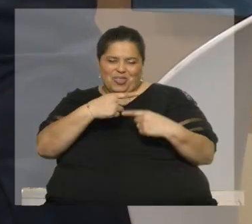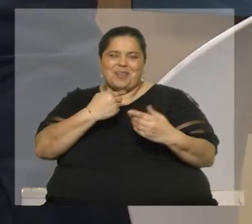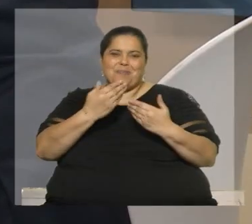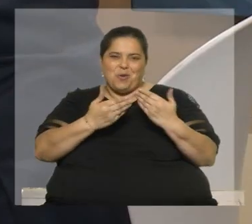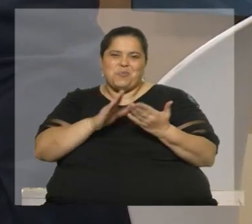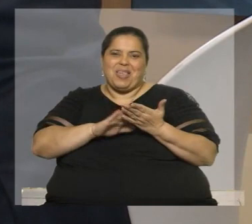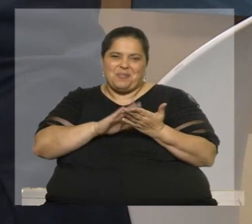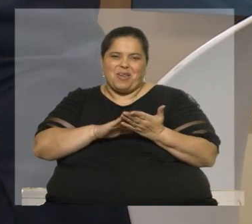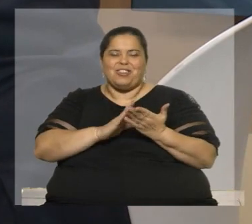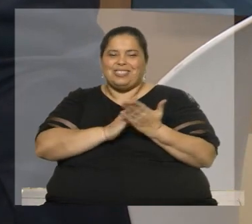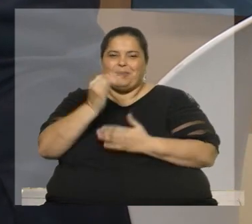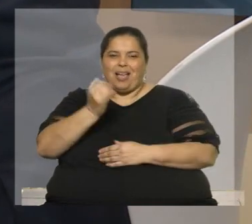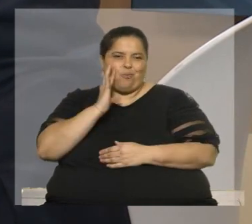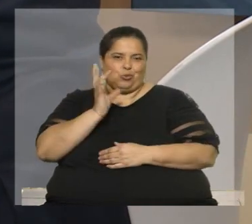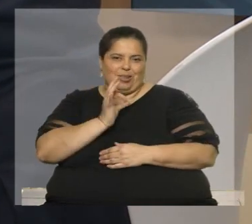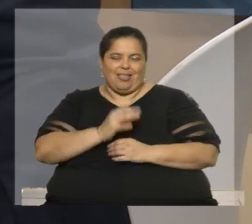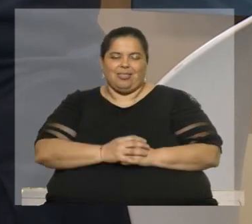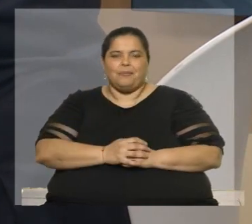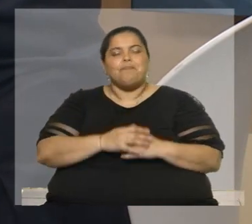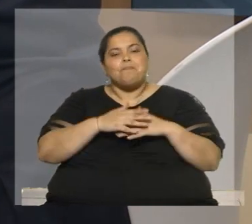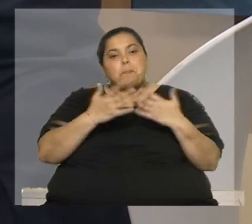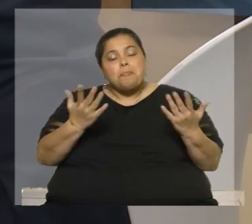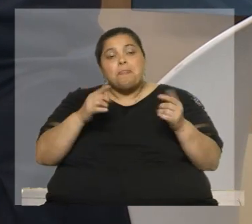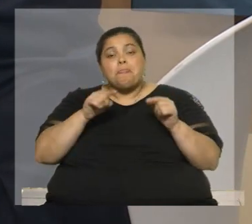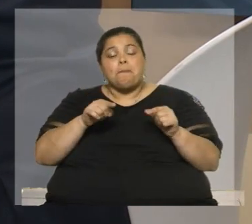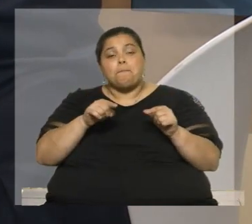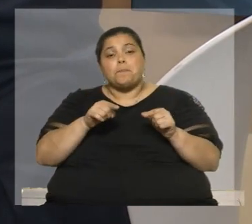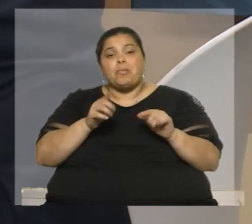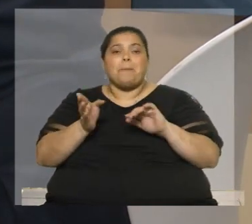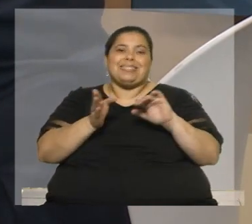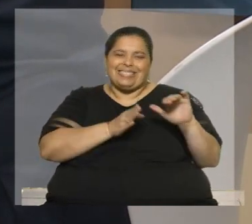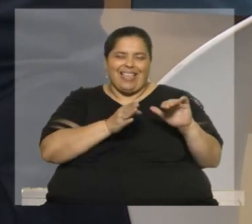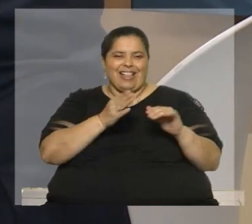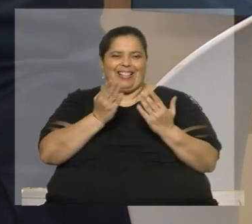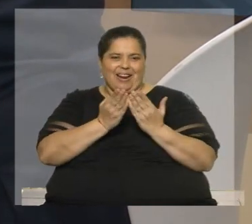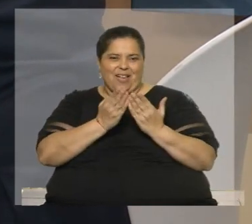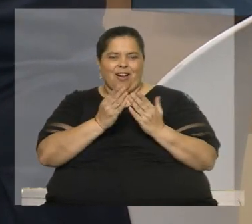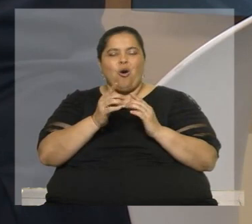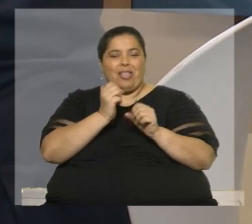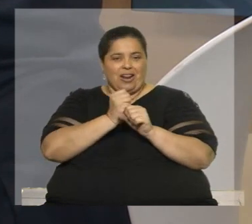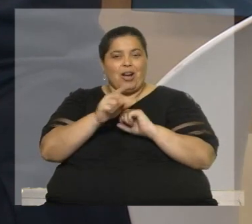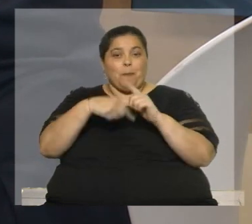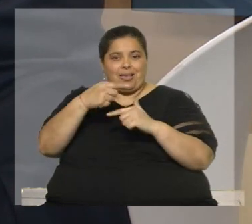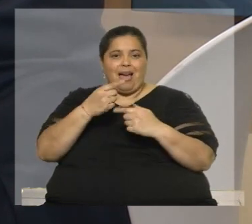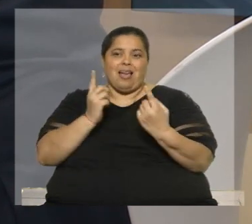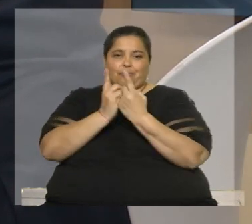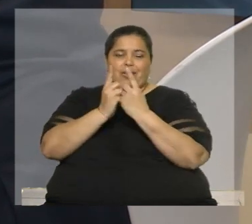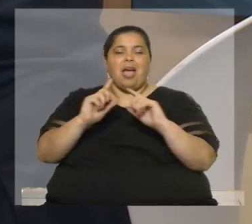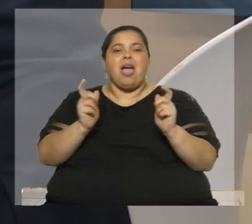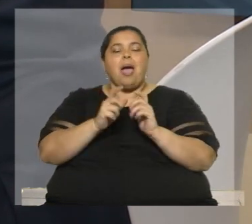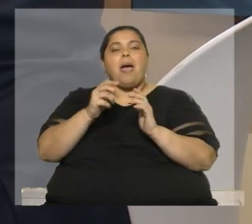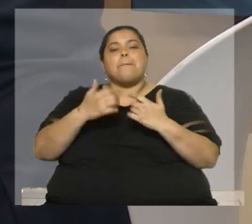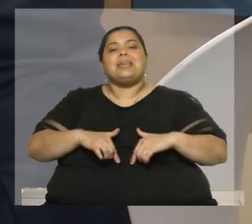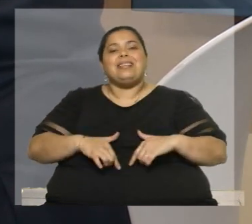Siempre hay chances, sí. Más allá de la parte laboral, mañana lo ofreció el ministro de Ambiente, estaba viendo acá